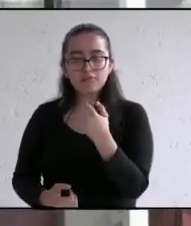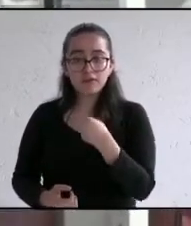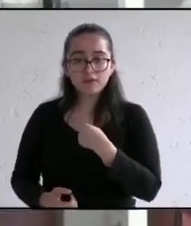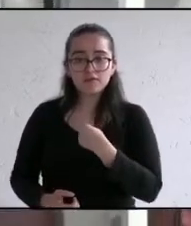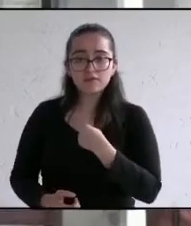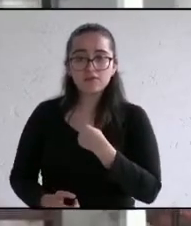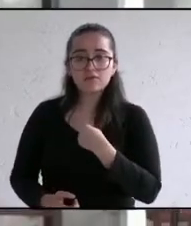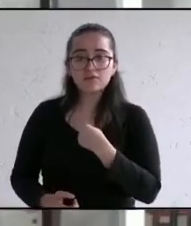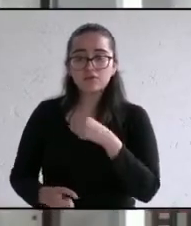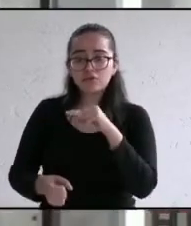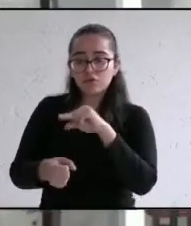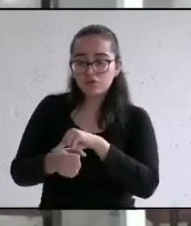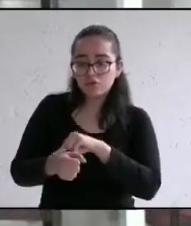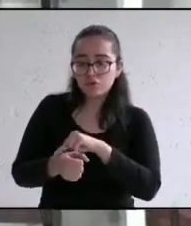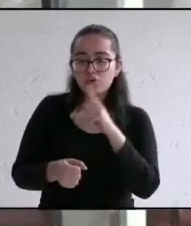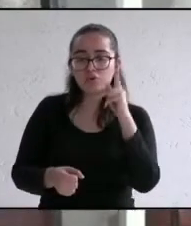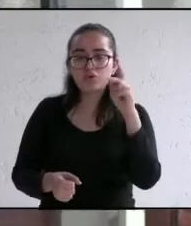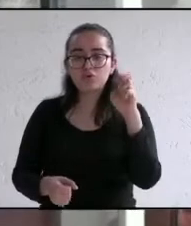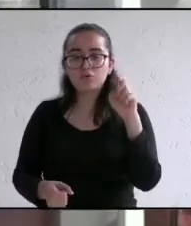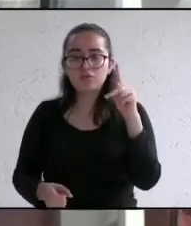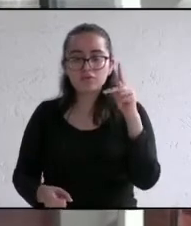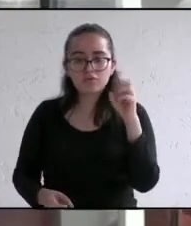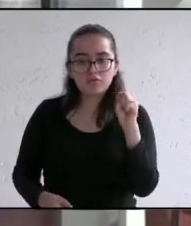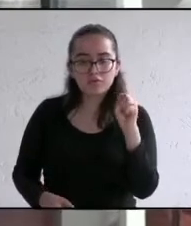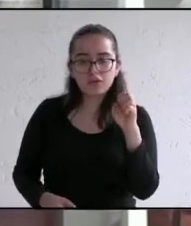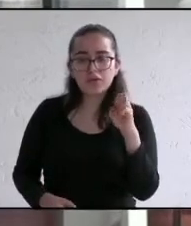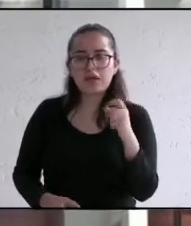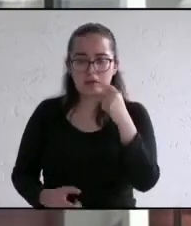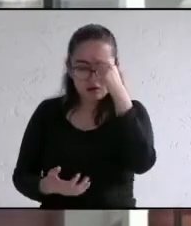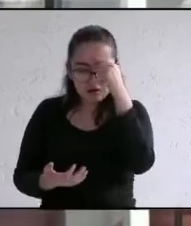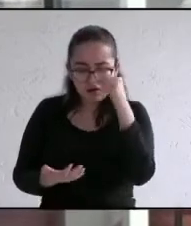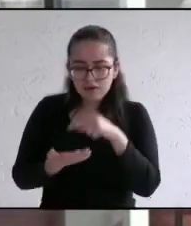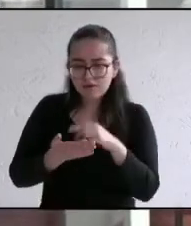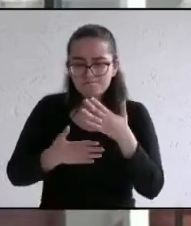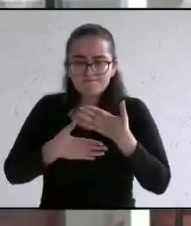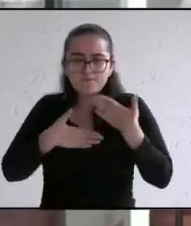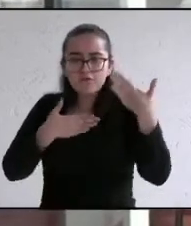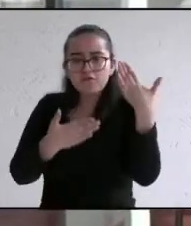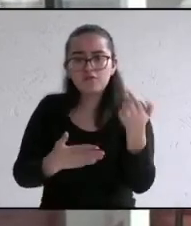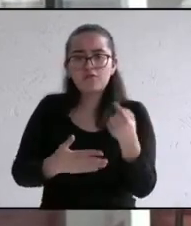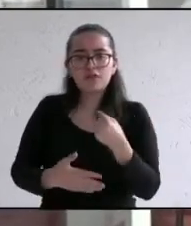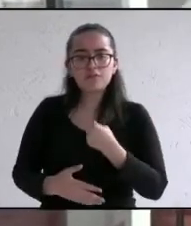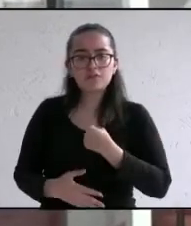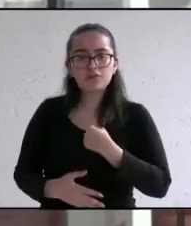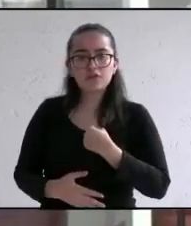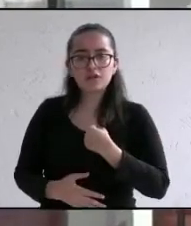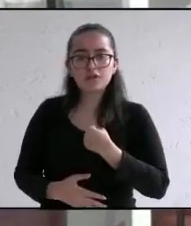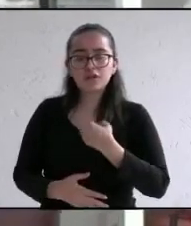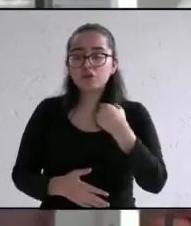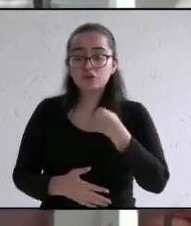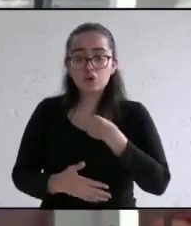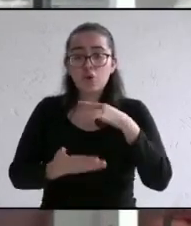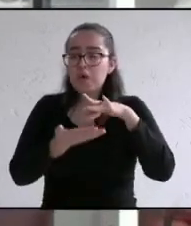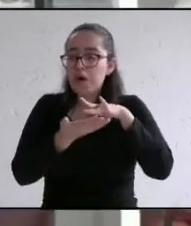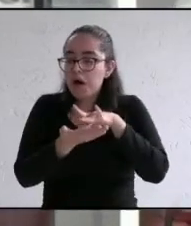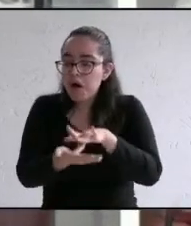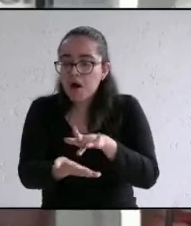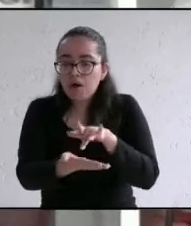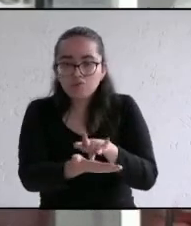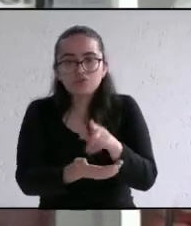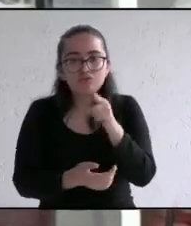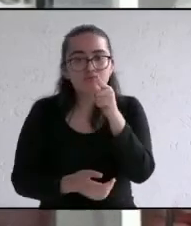soy el doctor Pepe Utrera créeme en mi gobierno vas a encontrar todas las oportunidades que se te han negado